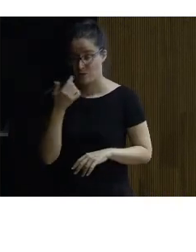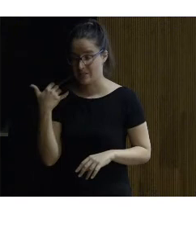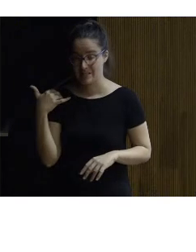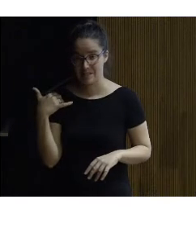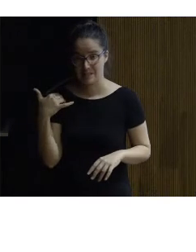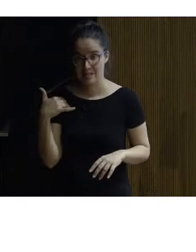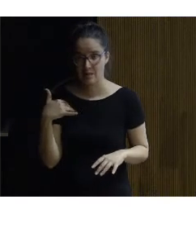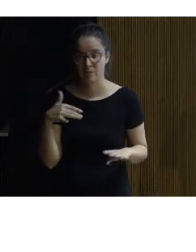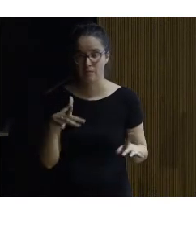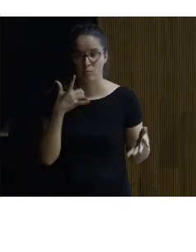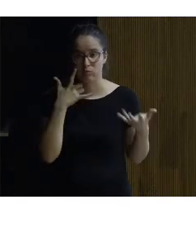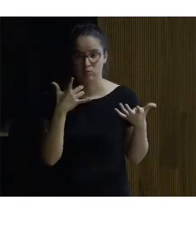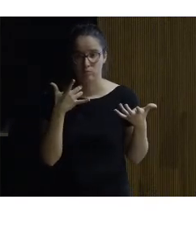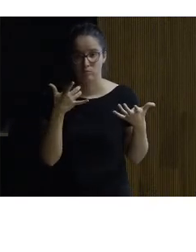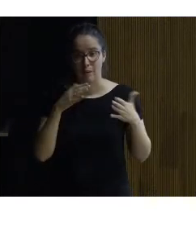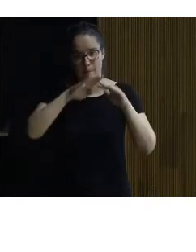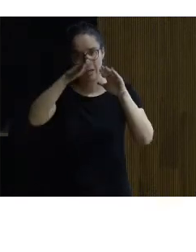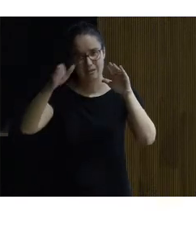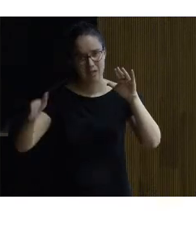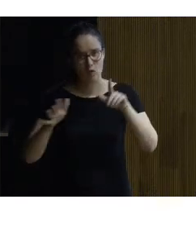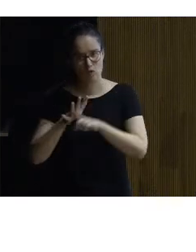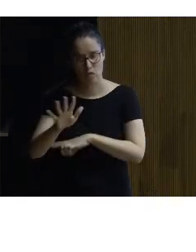pero no debía notarse en el paisaje